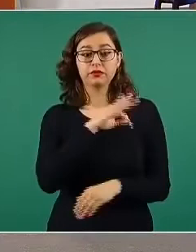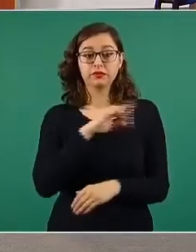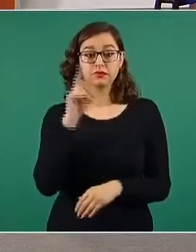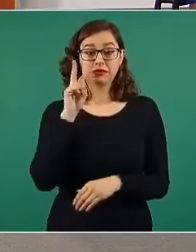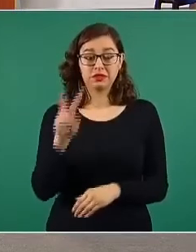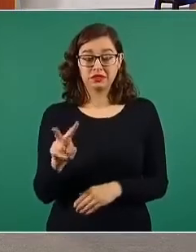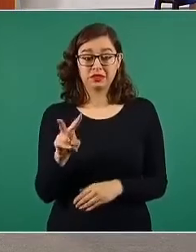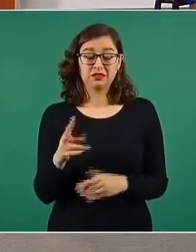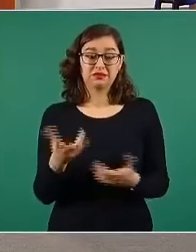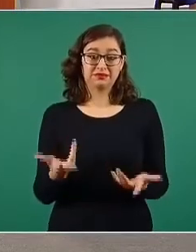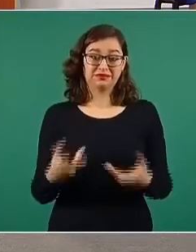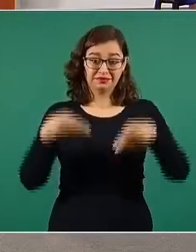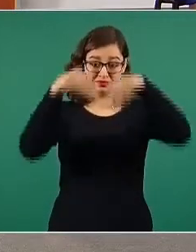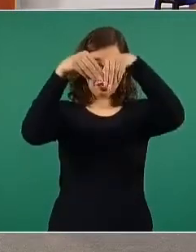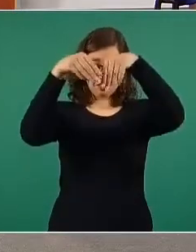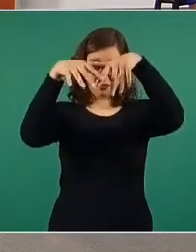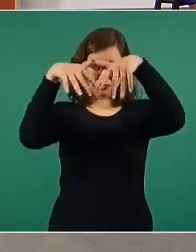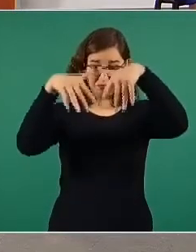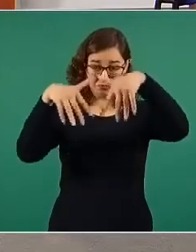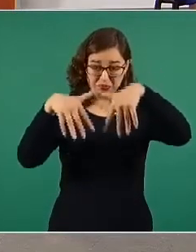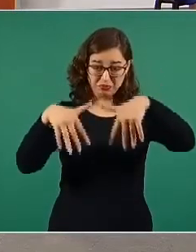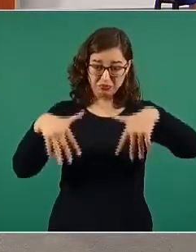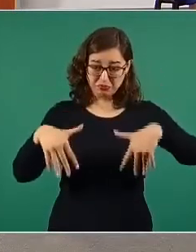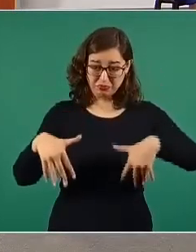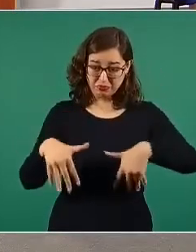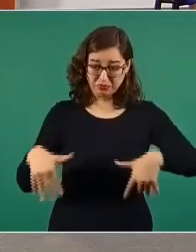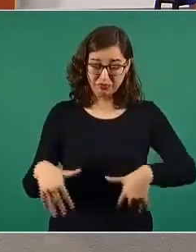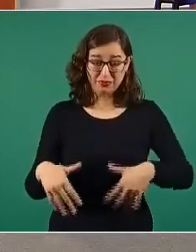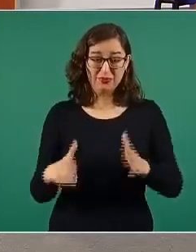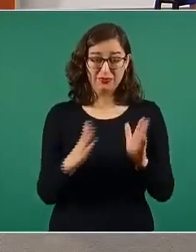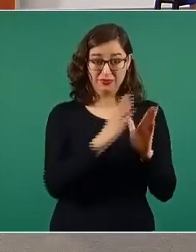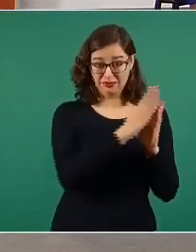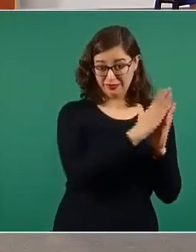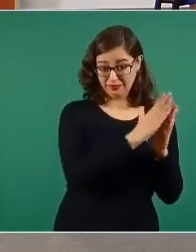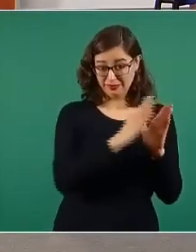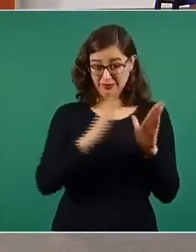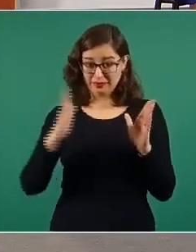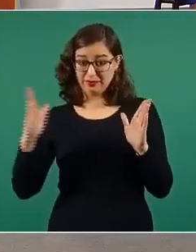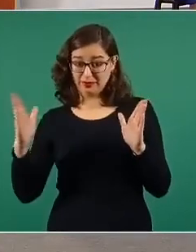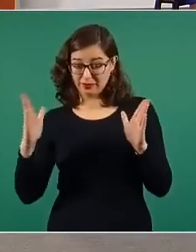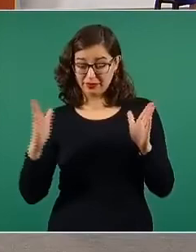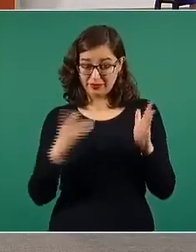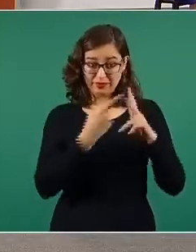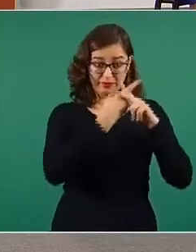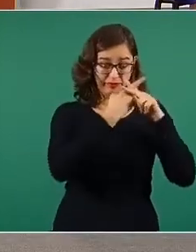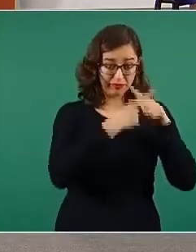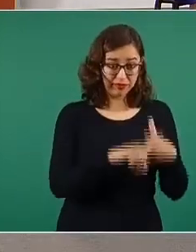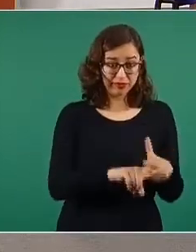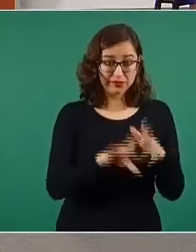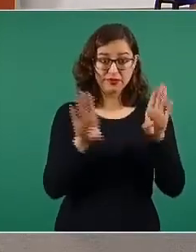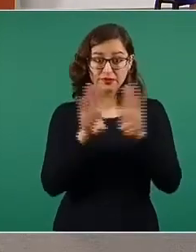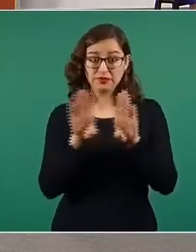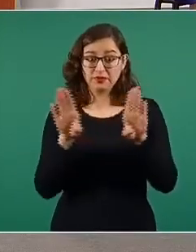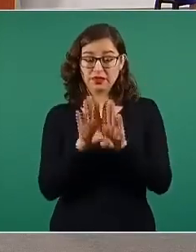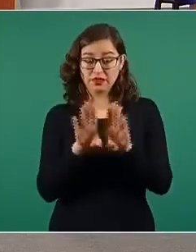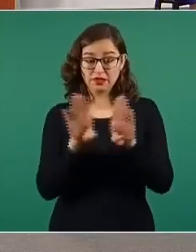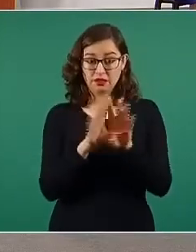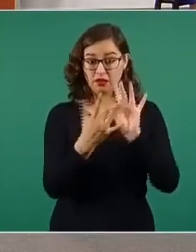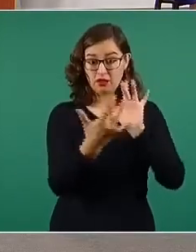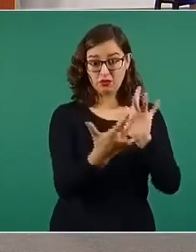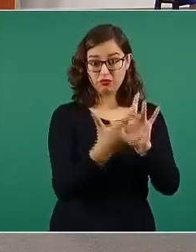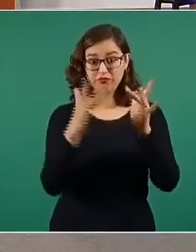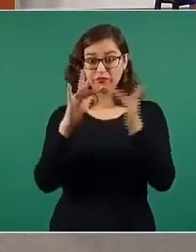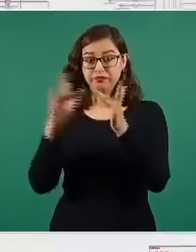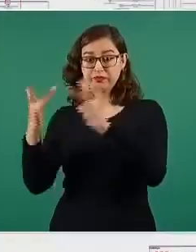lado, digamos, izquierdo de la pantalla para ustedes, donde los círculos verdes significan